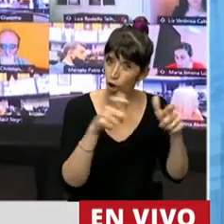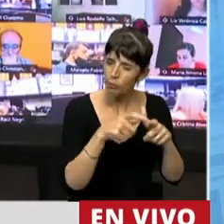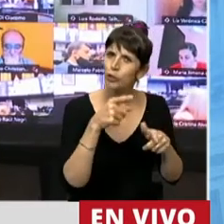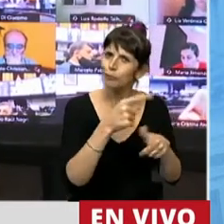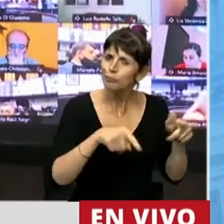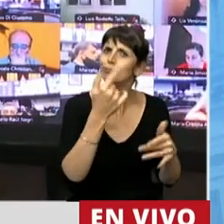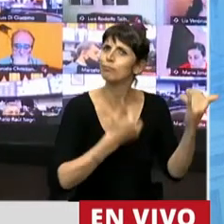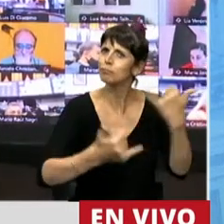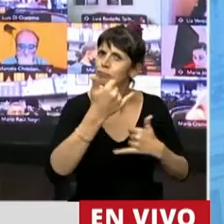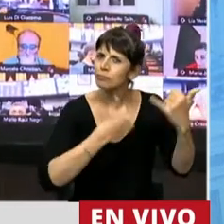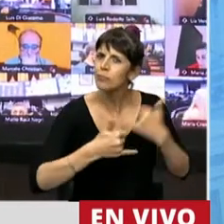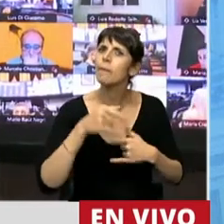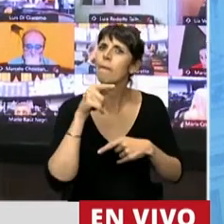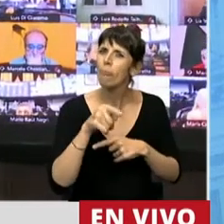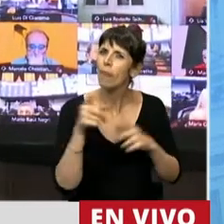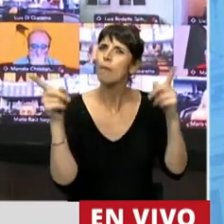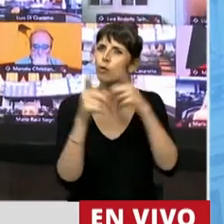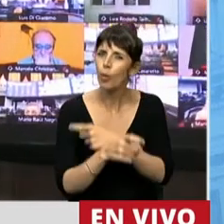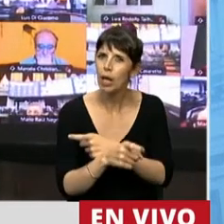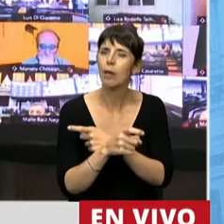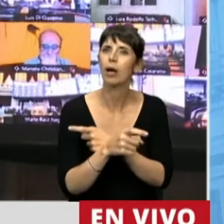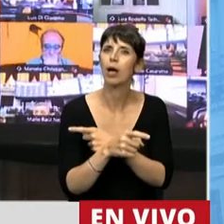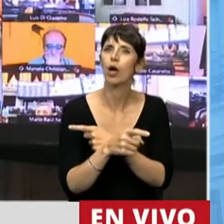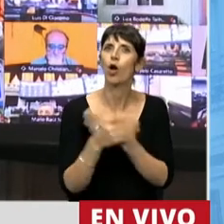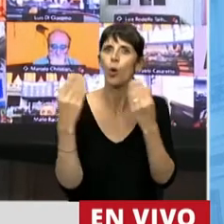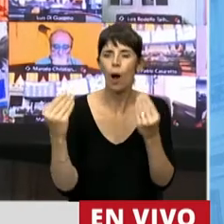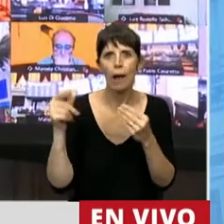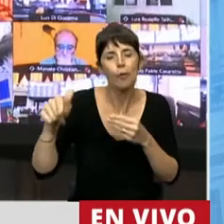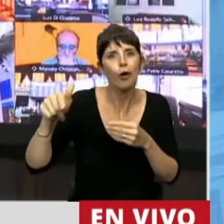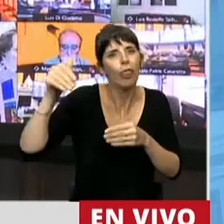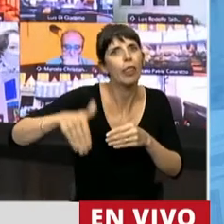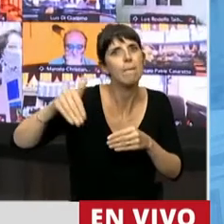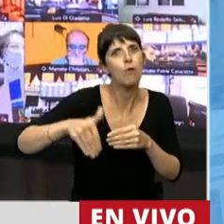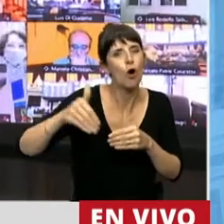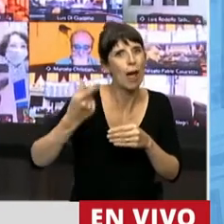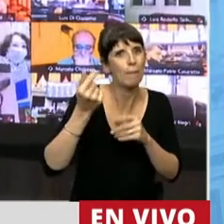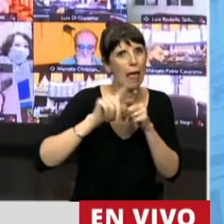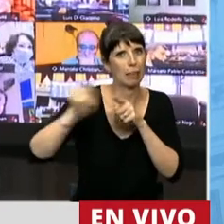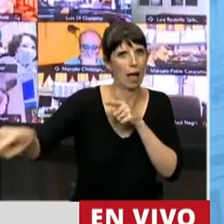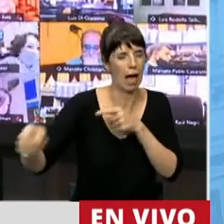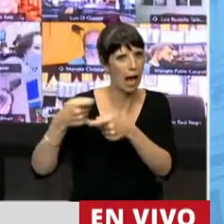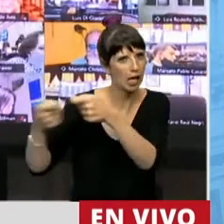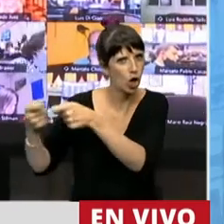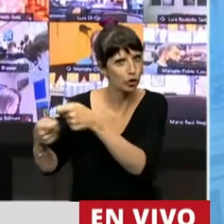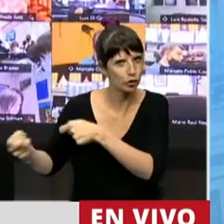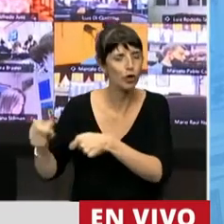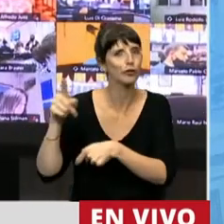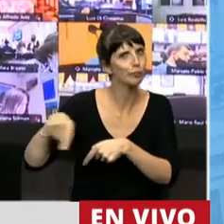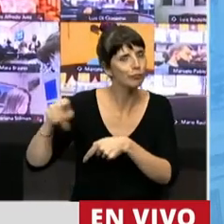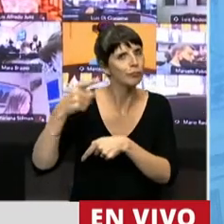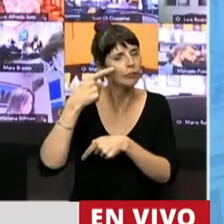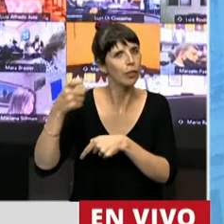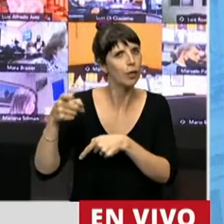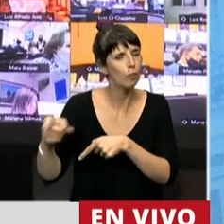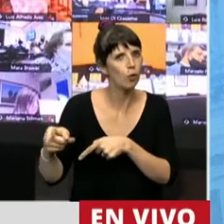inconvenientes que les ocasiona a ellos el retraso en los pagos y el retraso que ellos mismos tienen